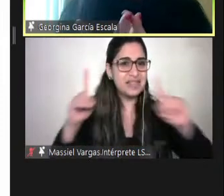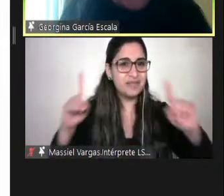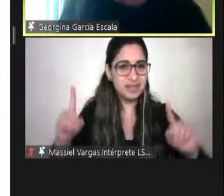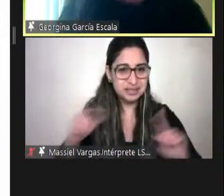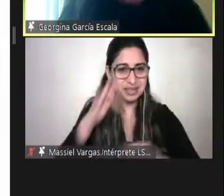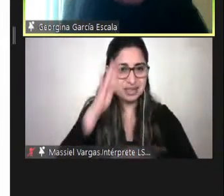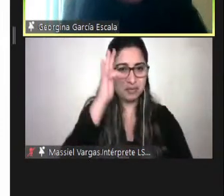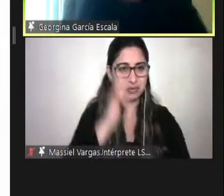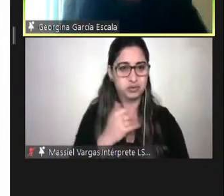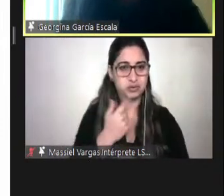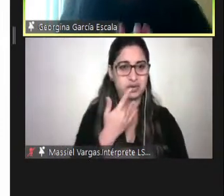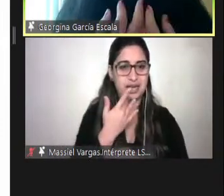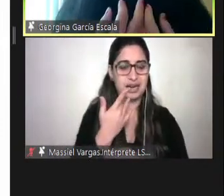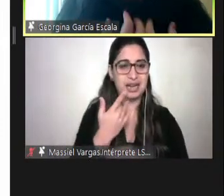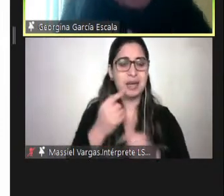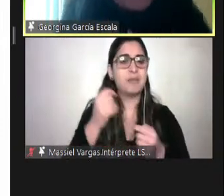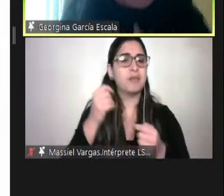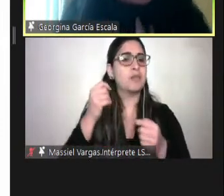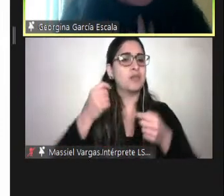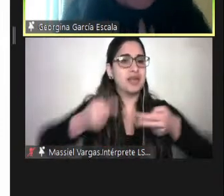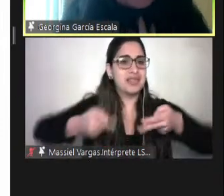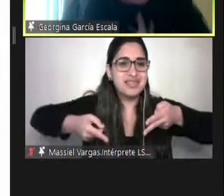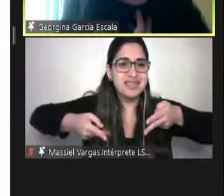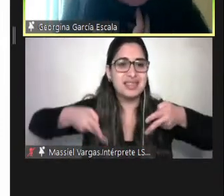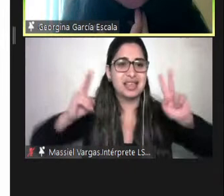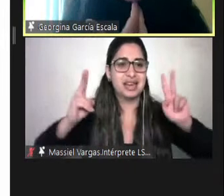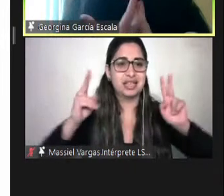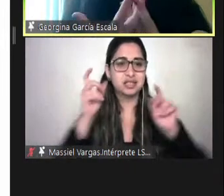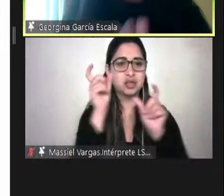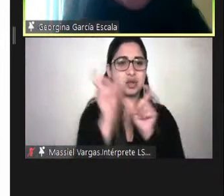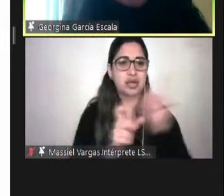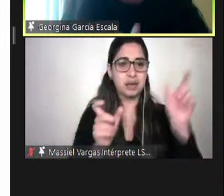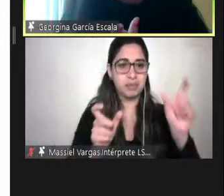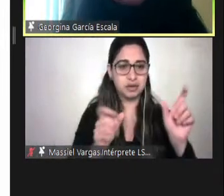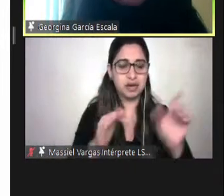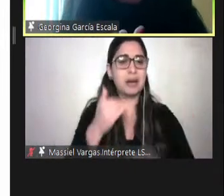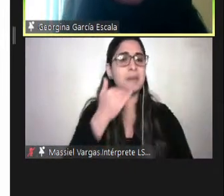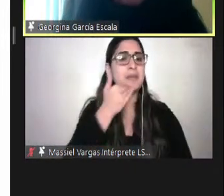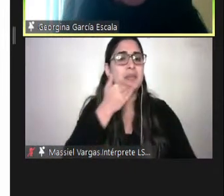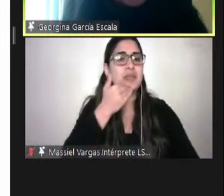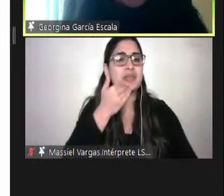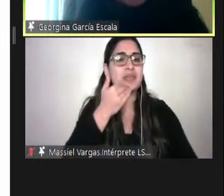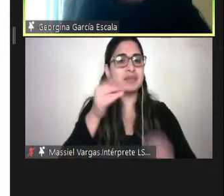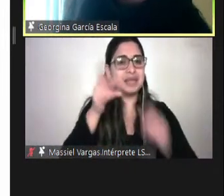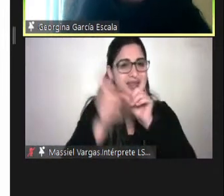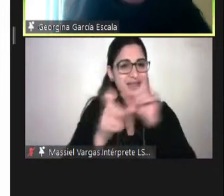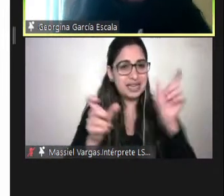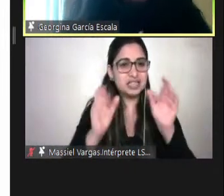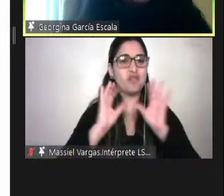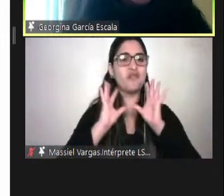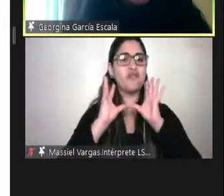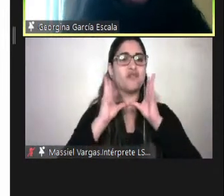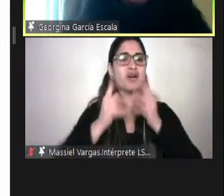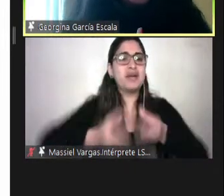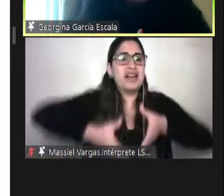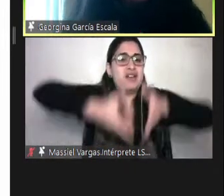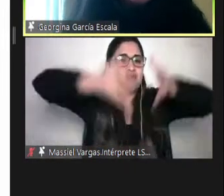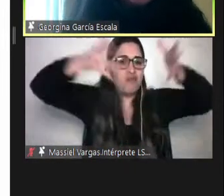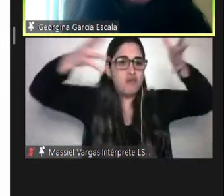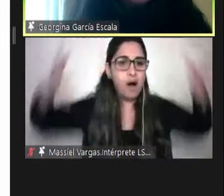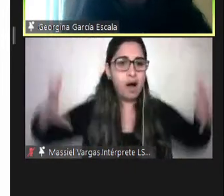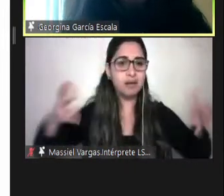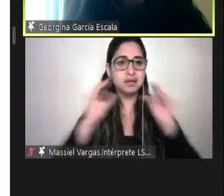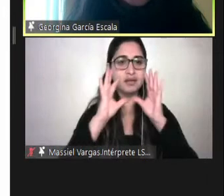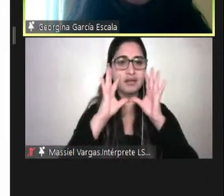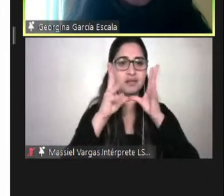es el derecho de estas personas pero también es el derecho de la gran familia humana de aprender a